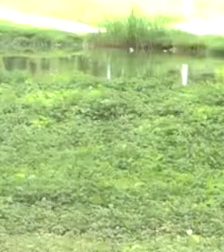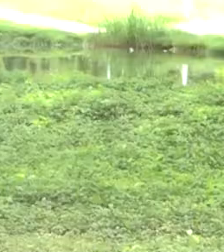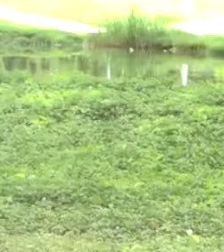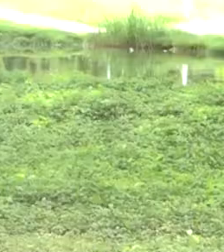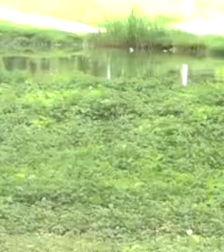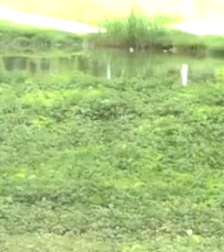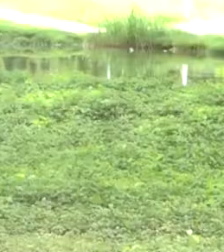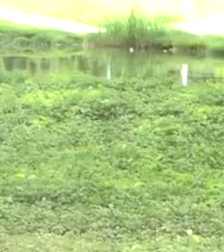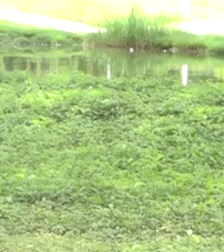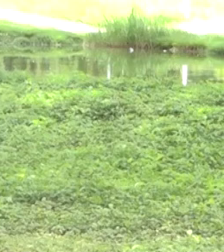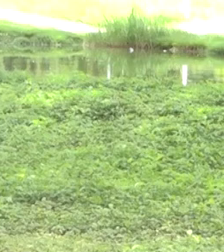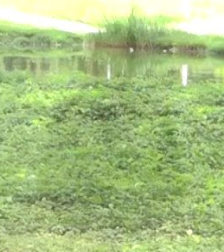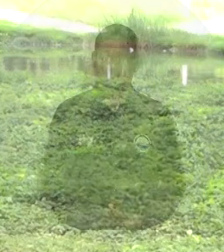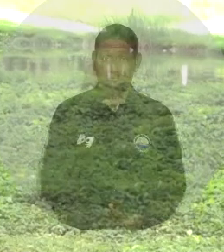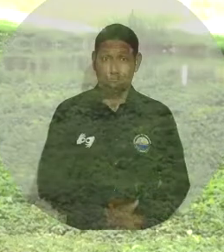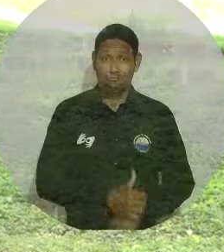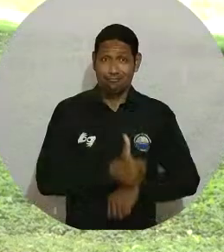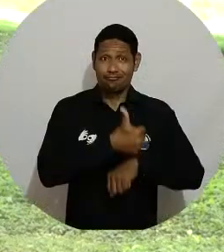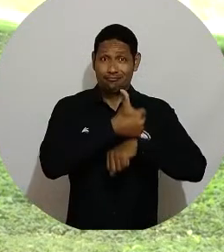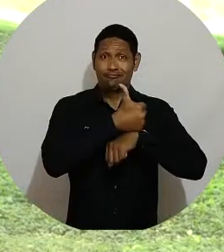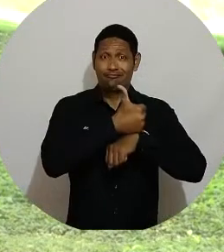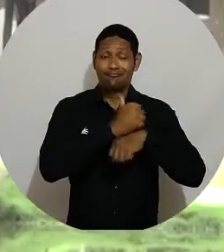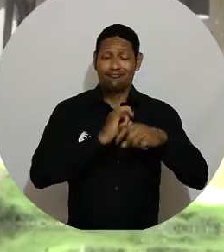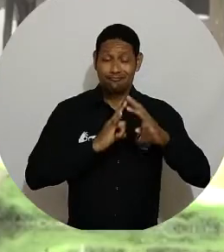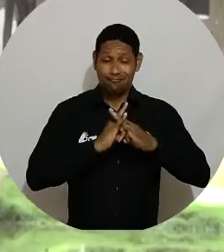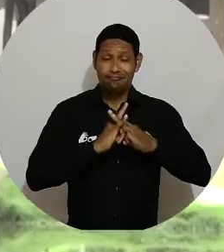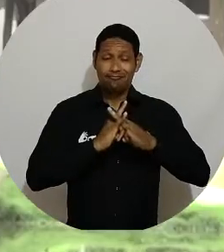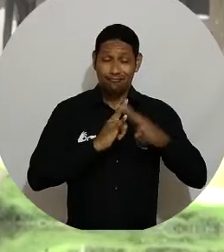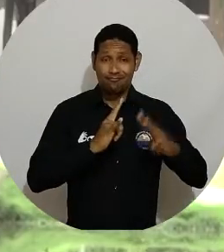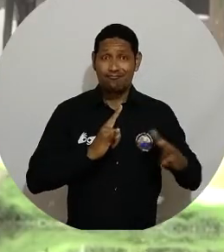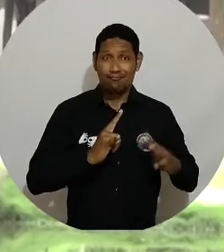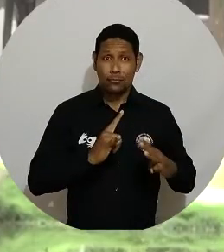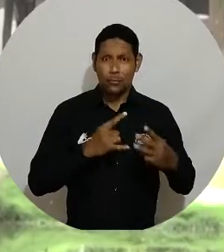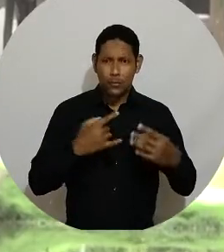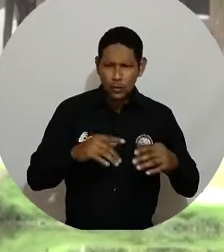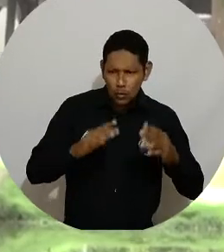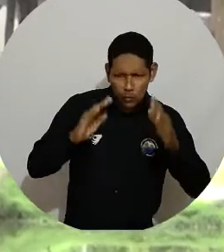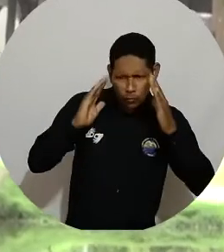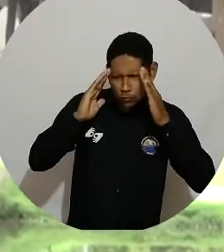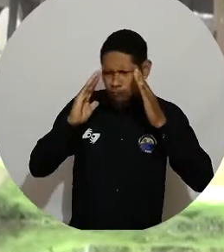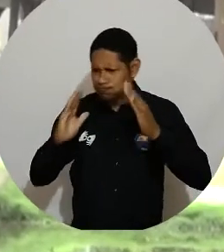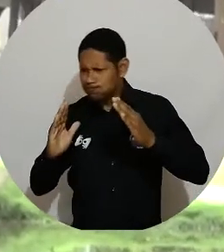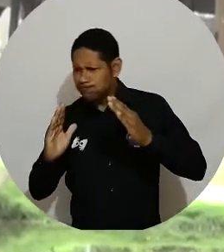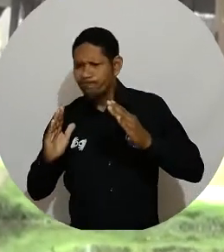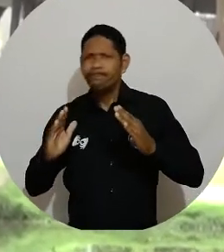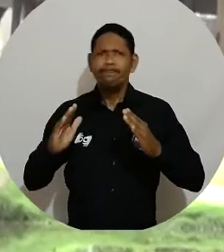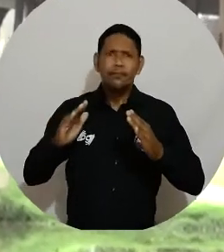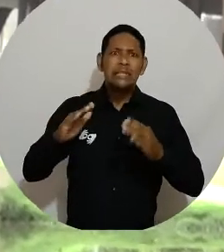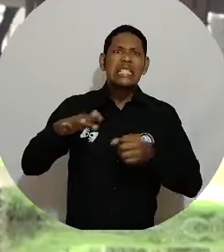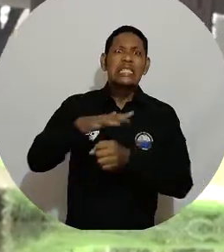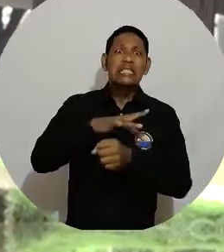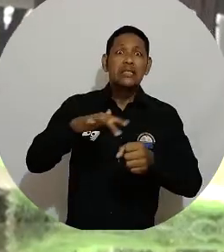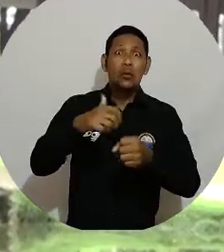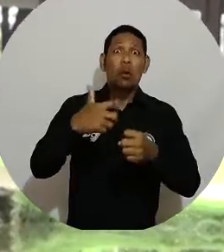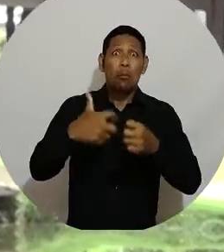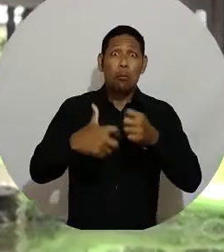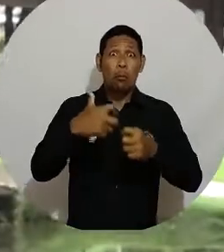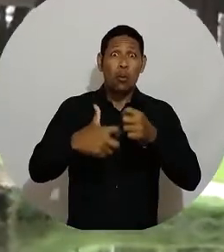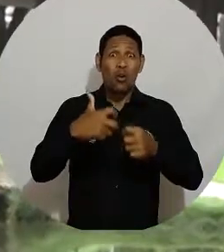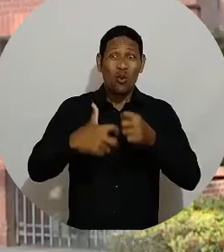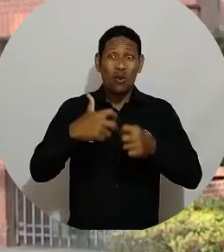El señor rector de la Universidad del Magdalena, en atención a la problemática de seguridad que viene